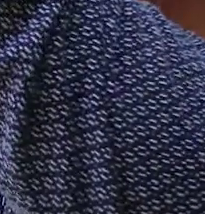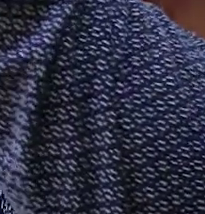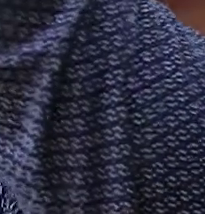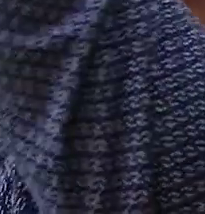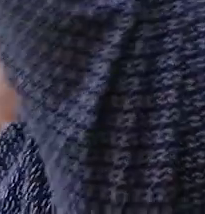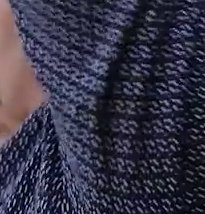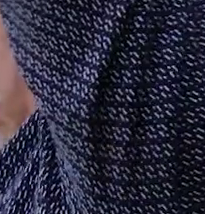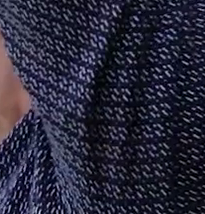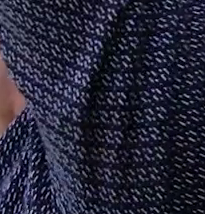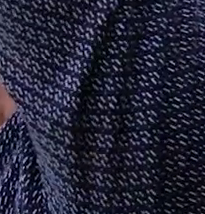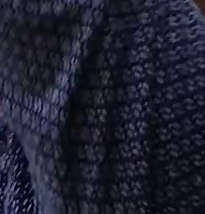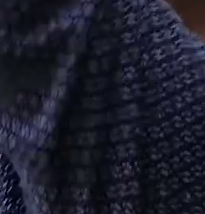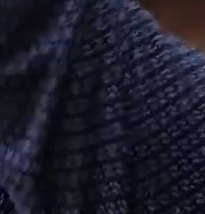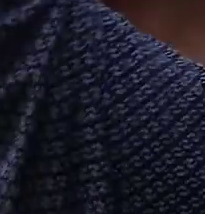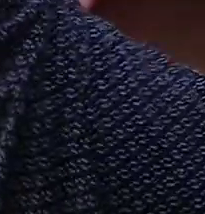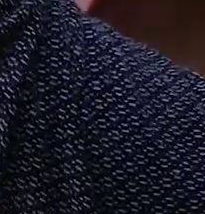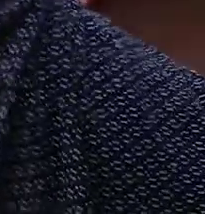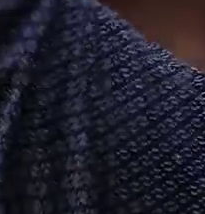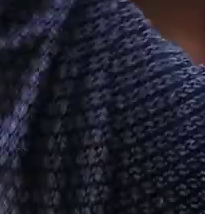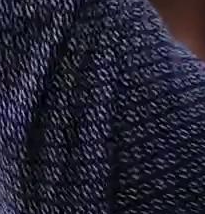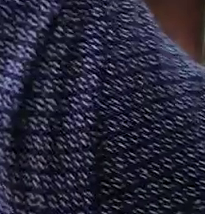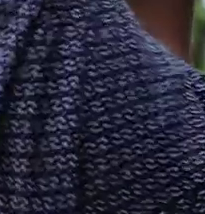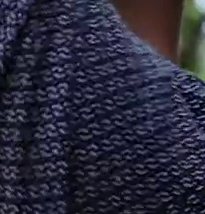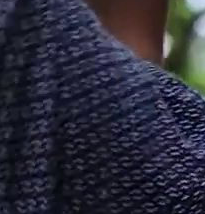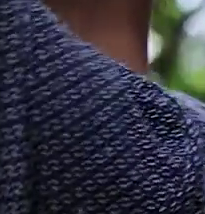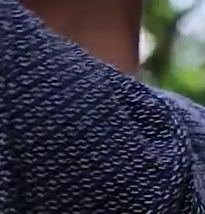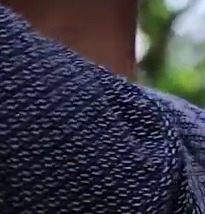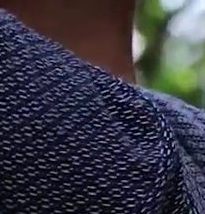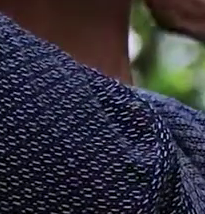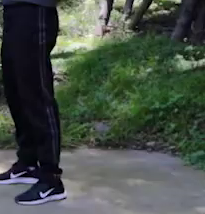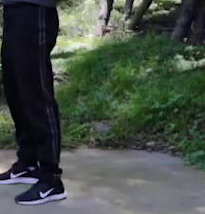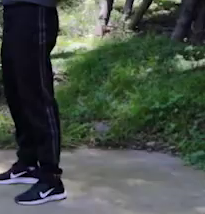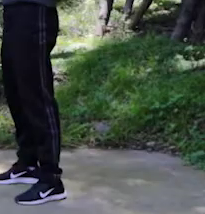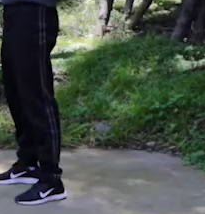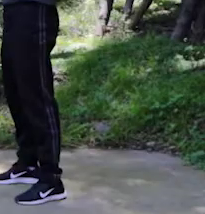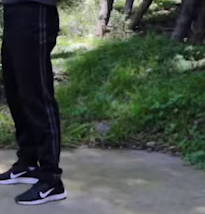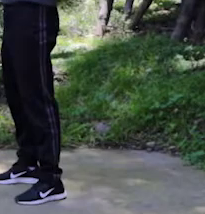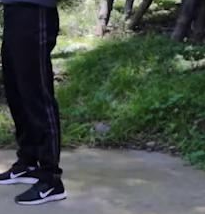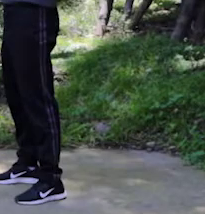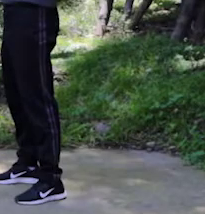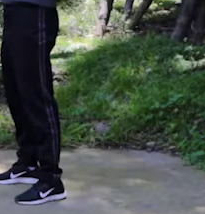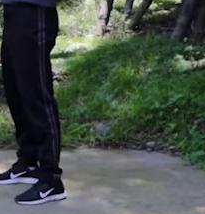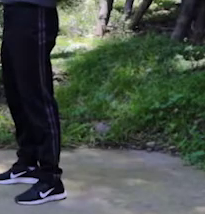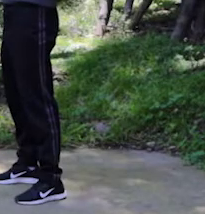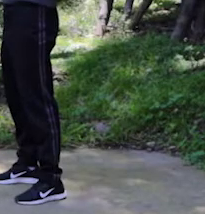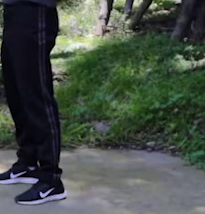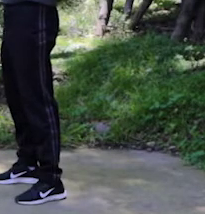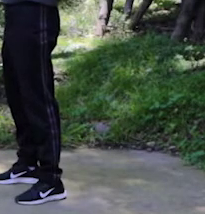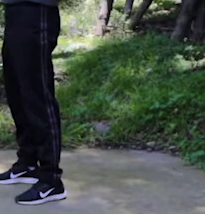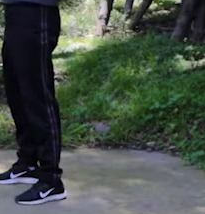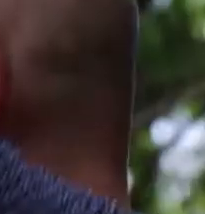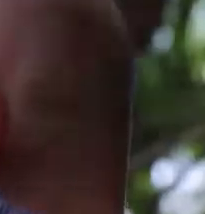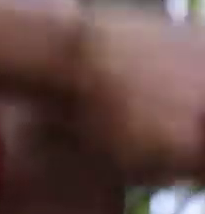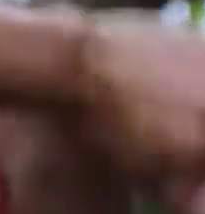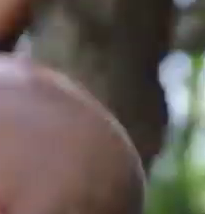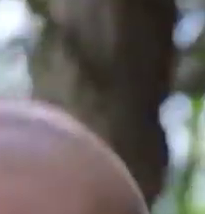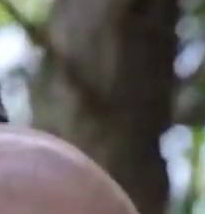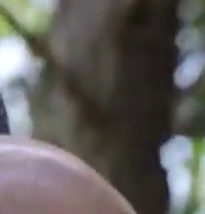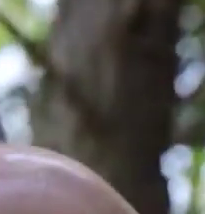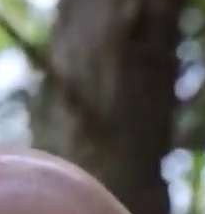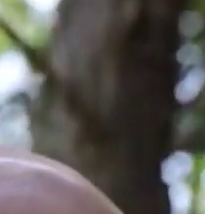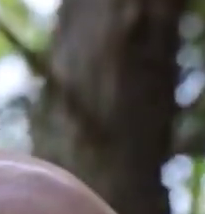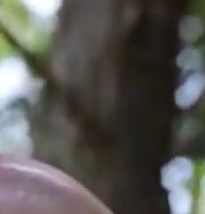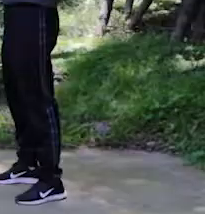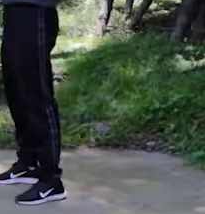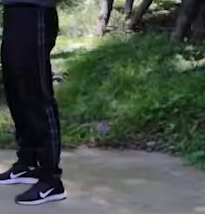como si quisiéramos alcanzar el cielo. Venga, uno, eso, perfecto. Con fuerza, que se vea. Bien, Jair,